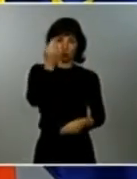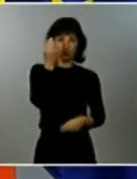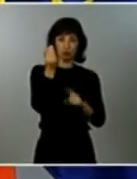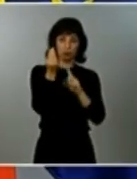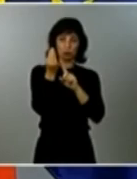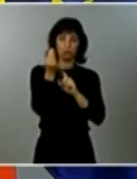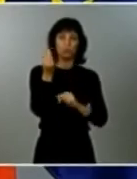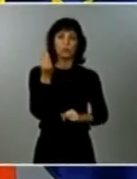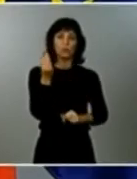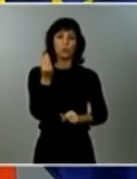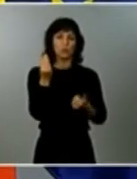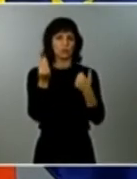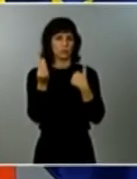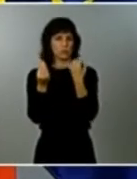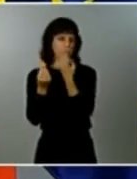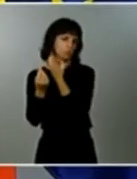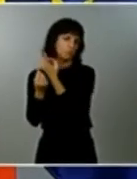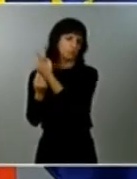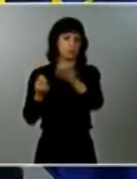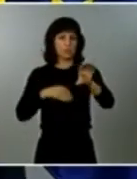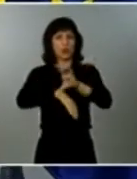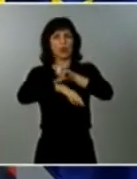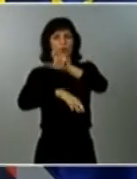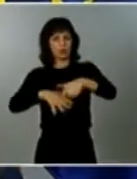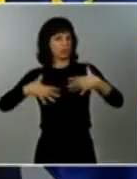comunidades se actuarán con rigor, ha apostillado.